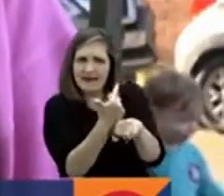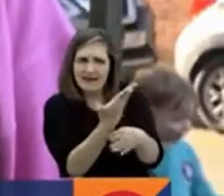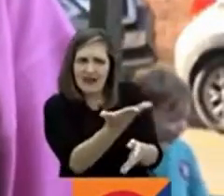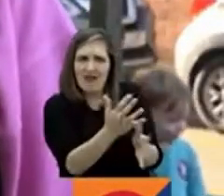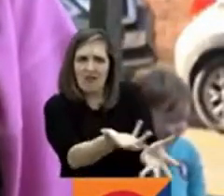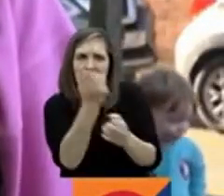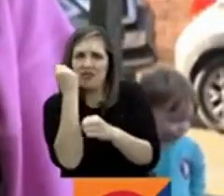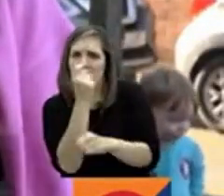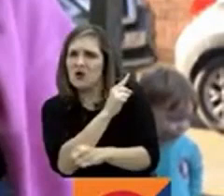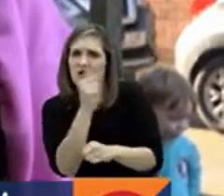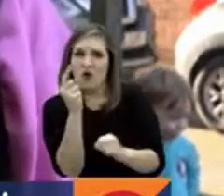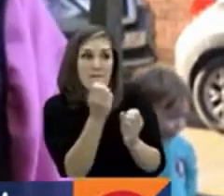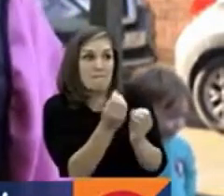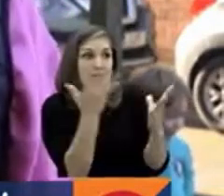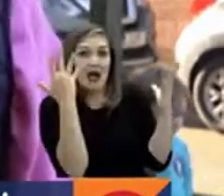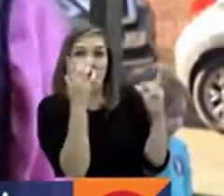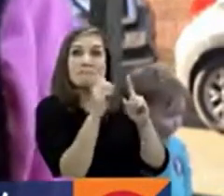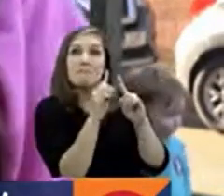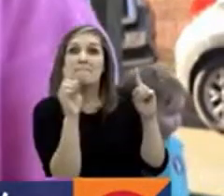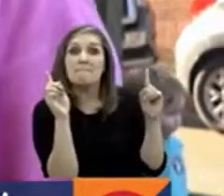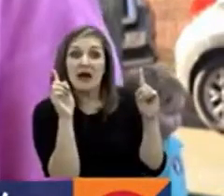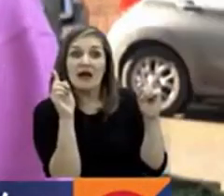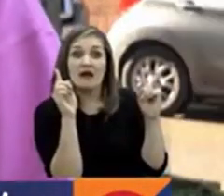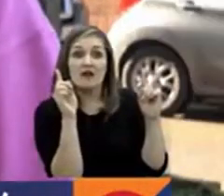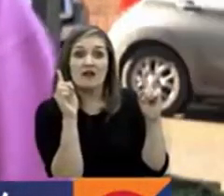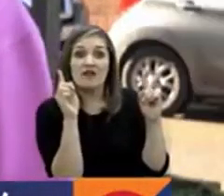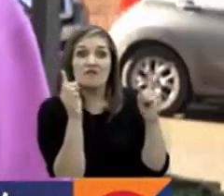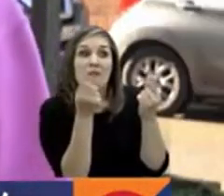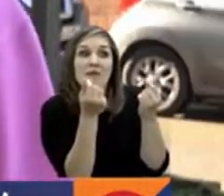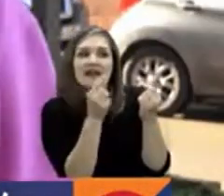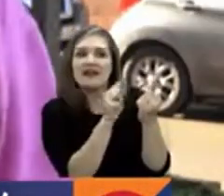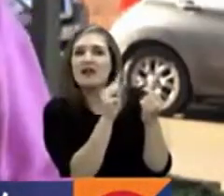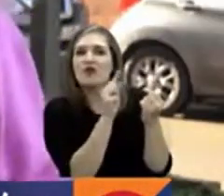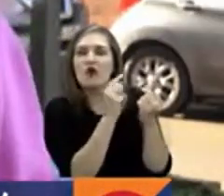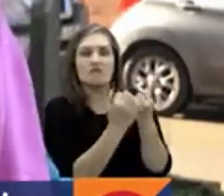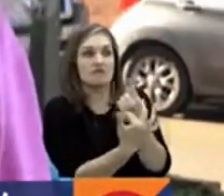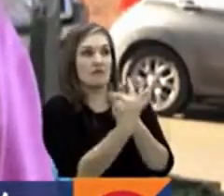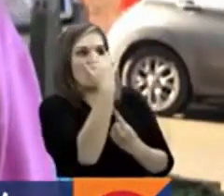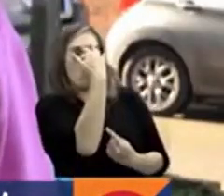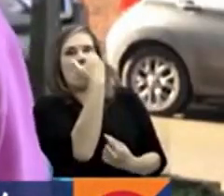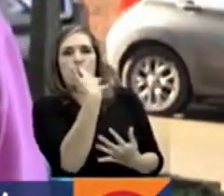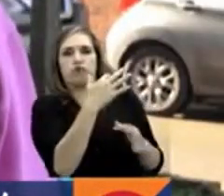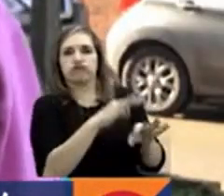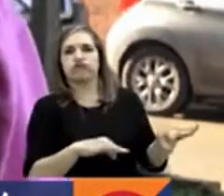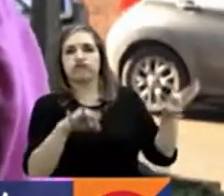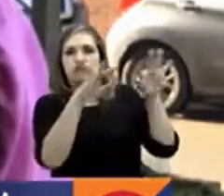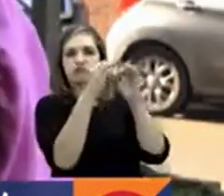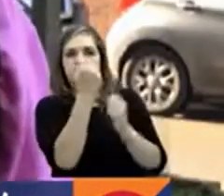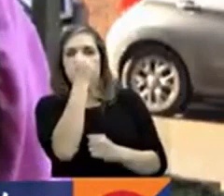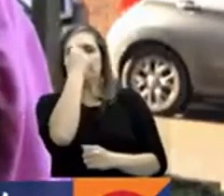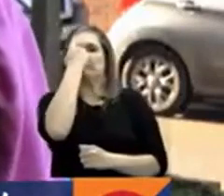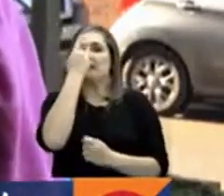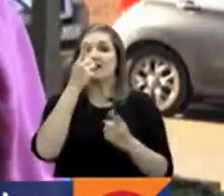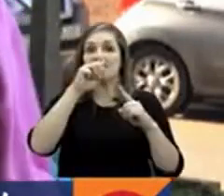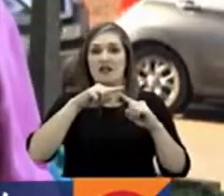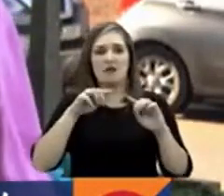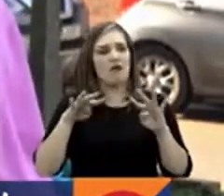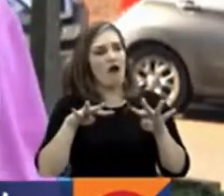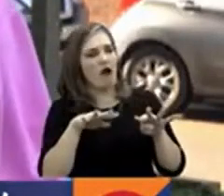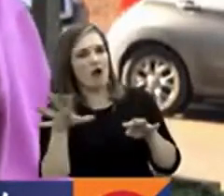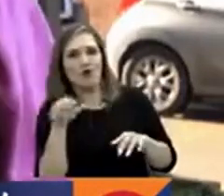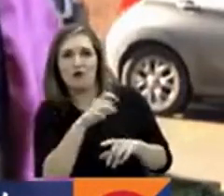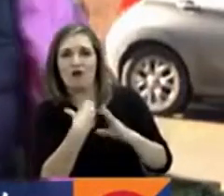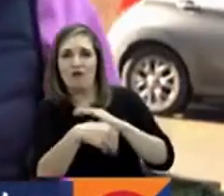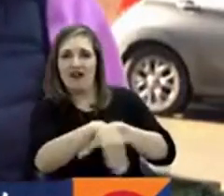y ya sabes, es valioso, pero puede que no lo sea en dinero, sino en el mensaje que transmite y también en que sea accesible a todo el mundo,